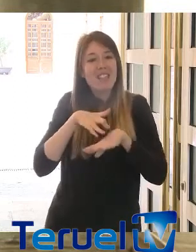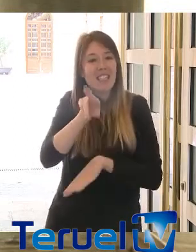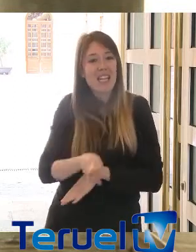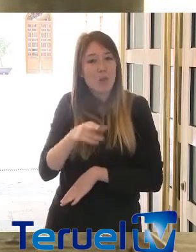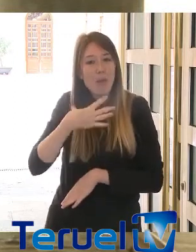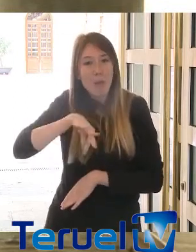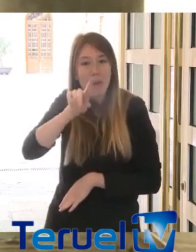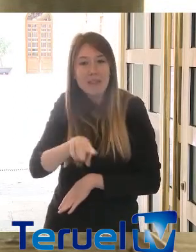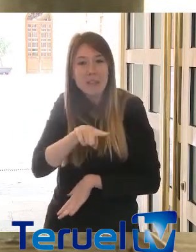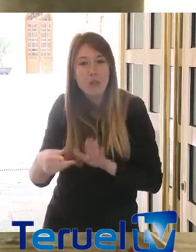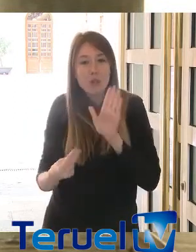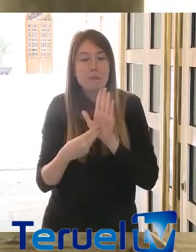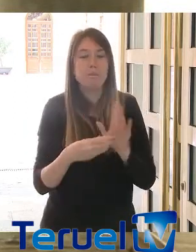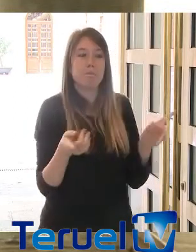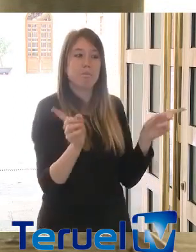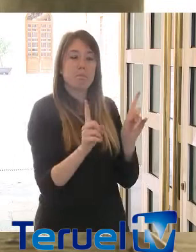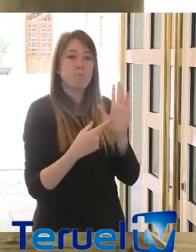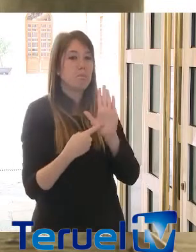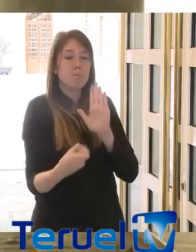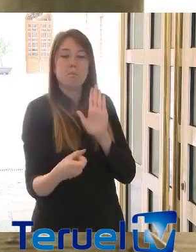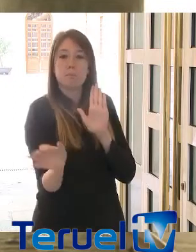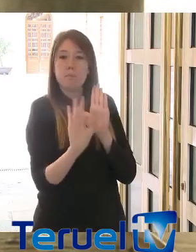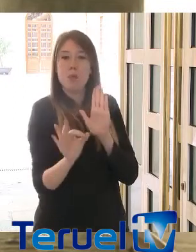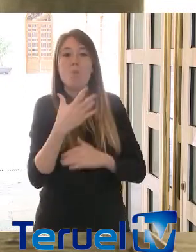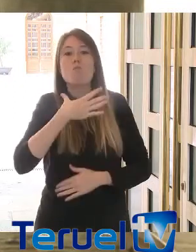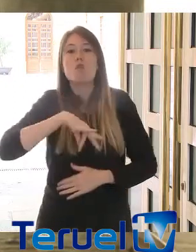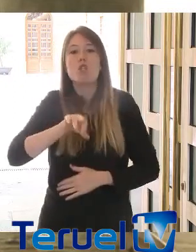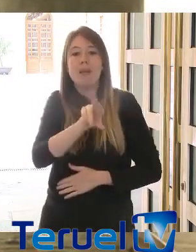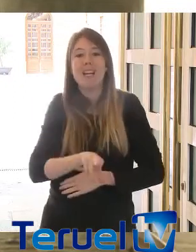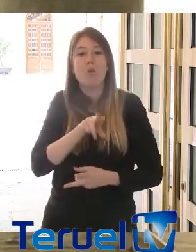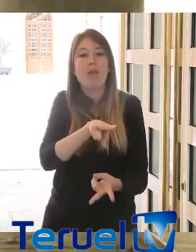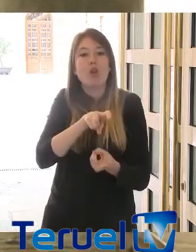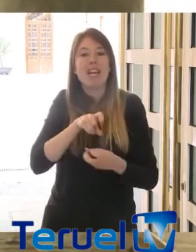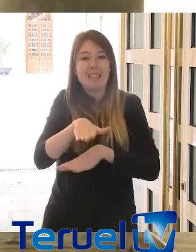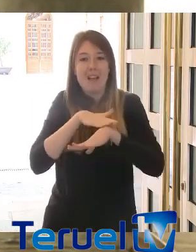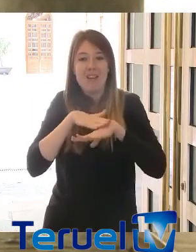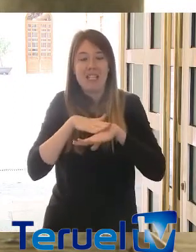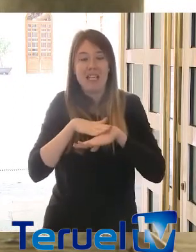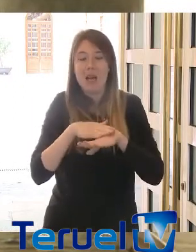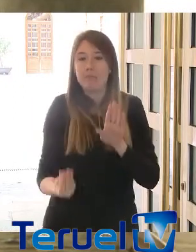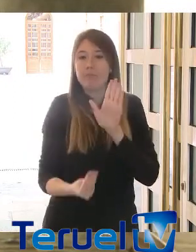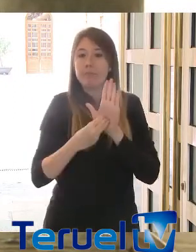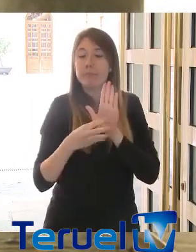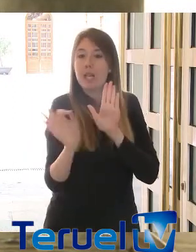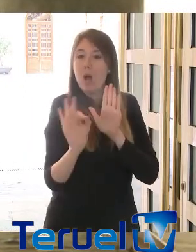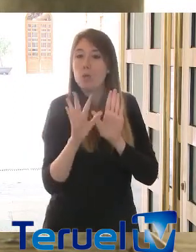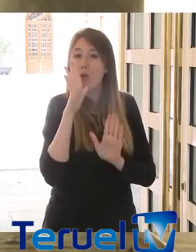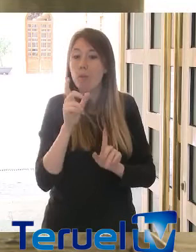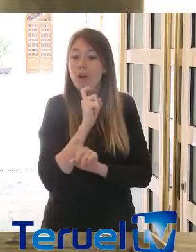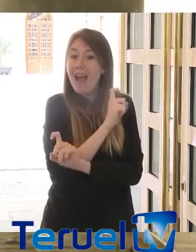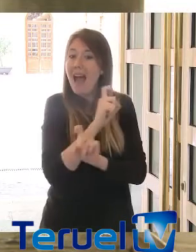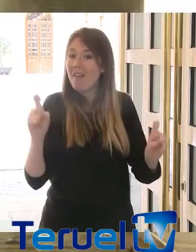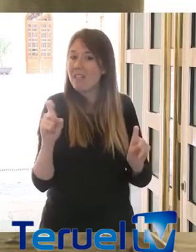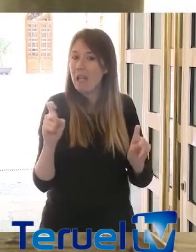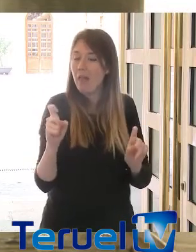No, no está entre las medidas del Gobierno de Aragón la posible recuperación de la renta básica, porque eso, como se nos ha anunciado hasta la